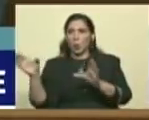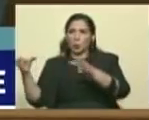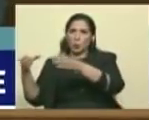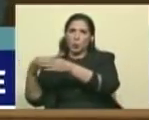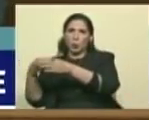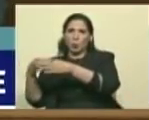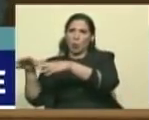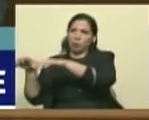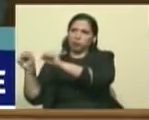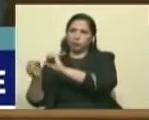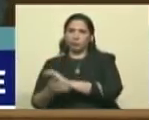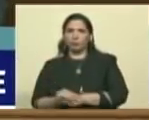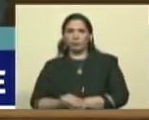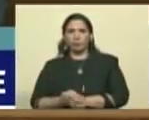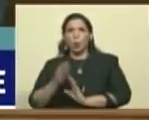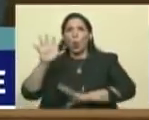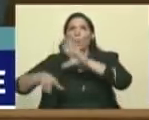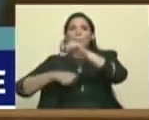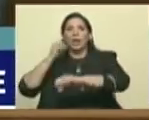comprar conciencia, pues.